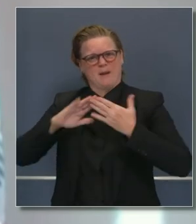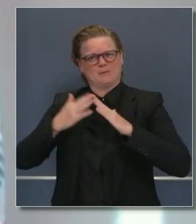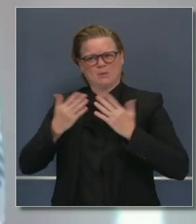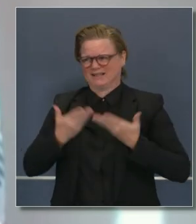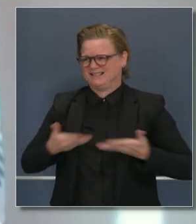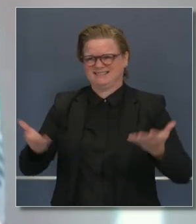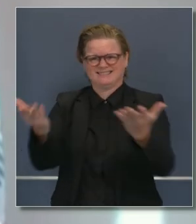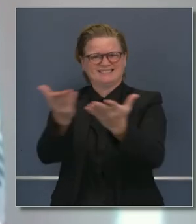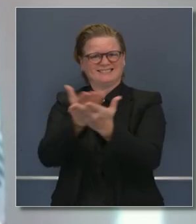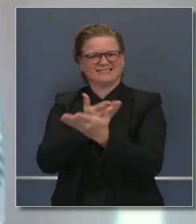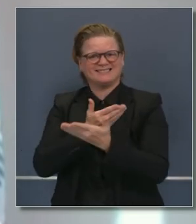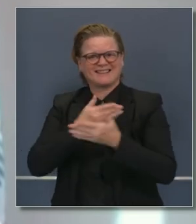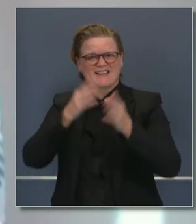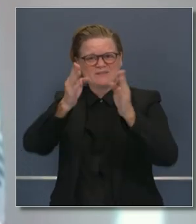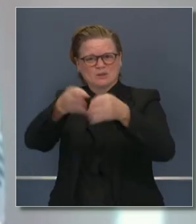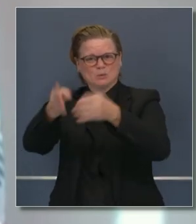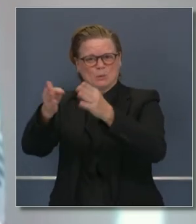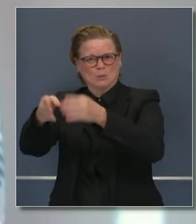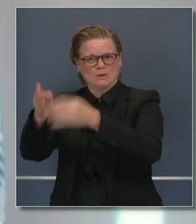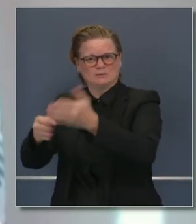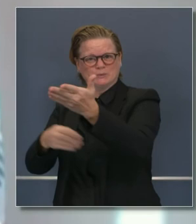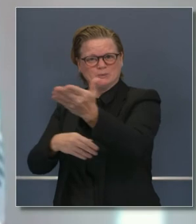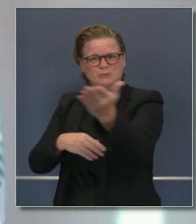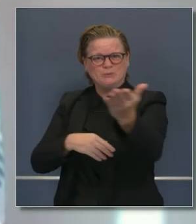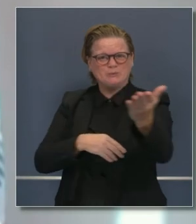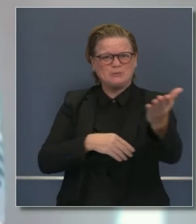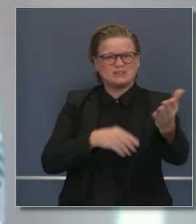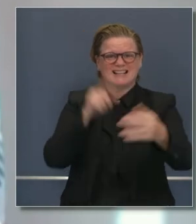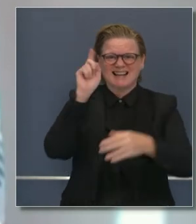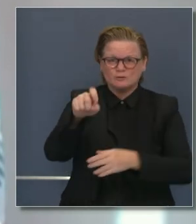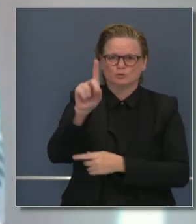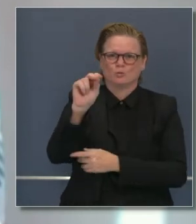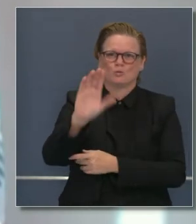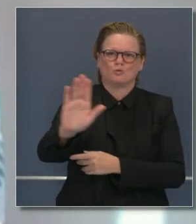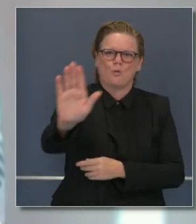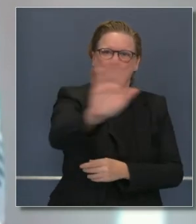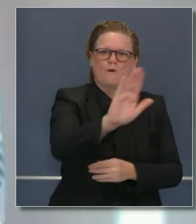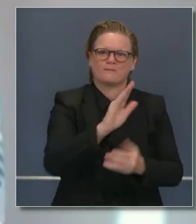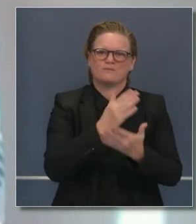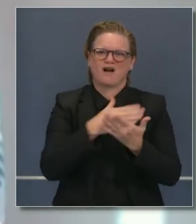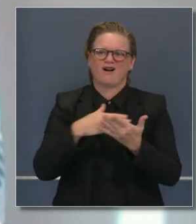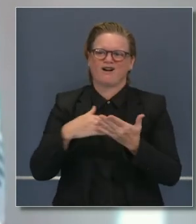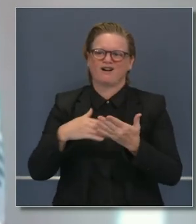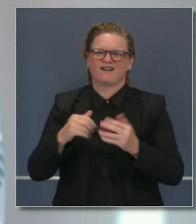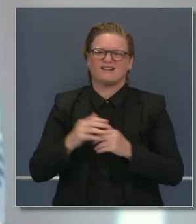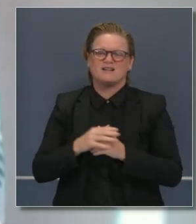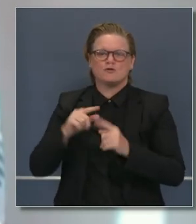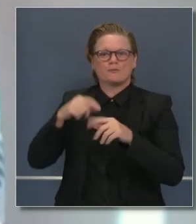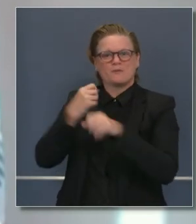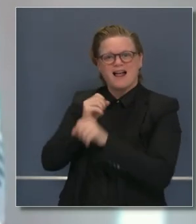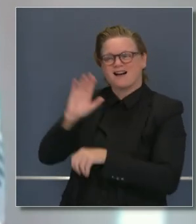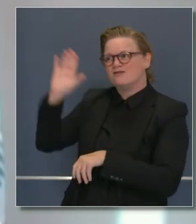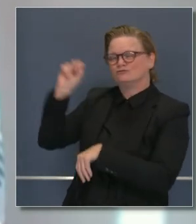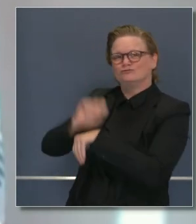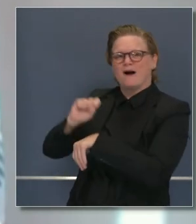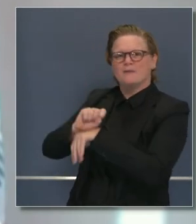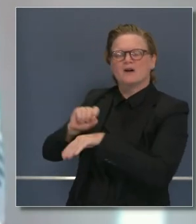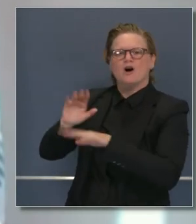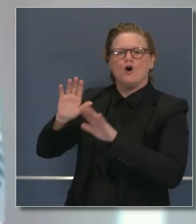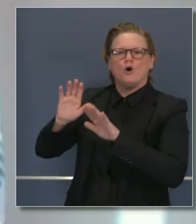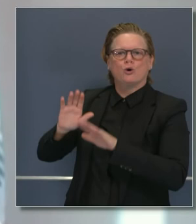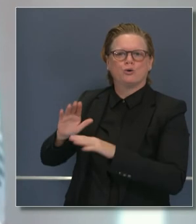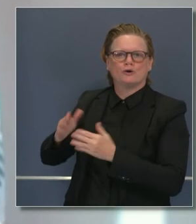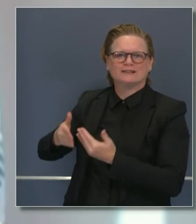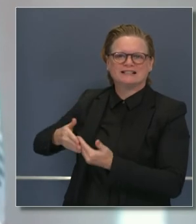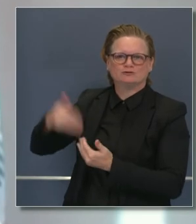miembros de la comunidad de individuos en California, hagamos nuestra parte. Para frenar la transmisión tanto como